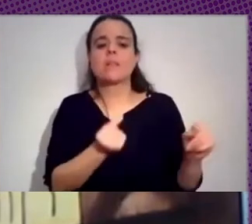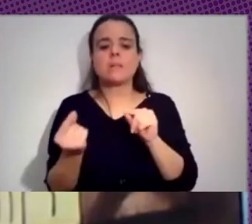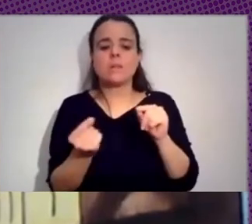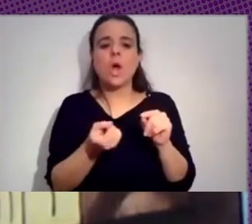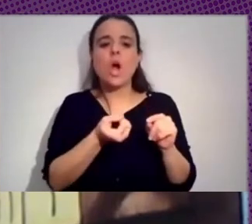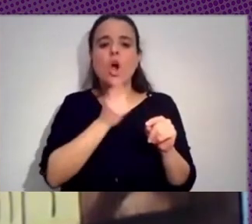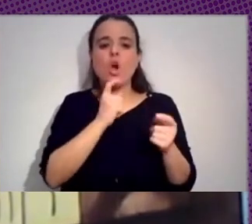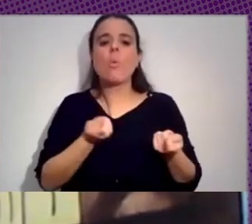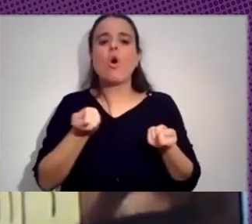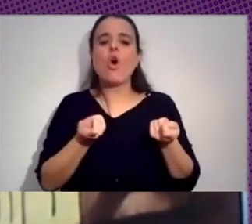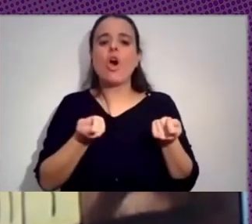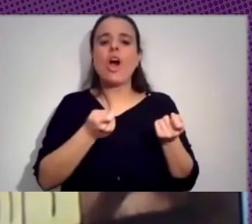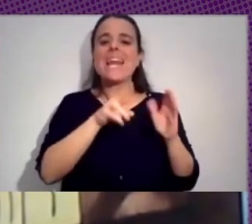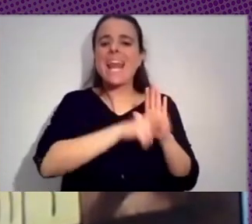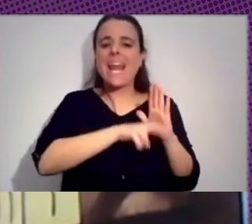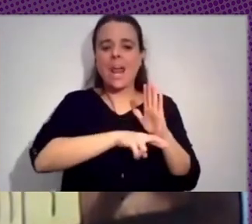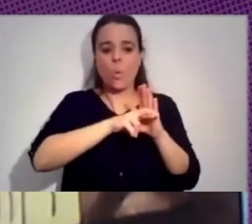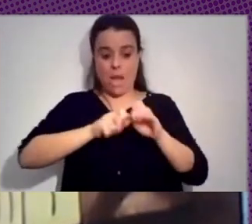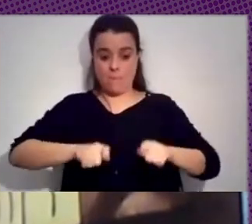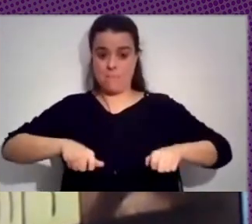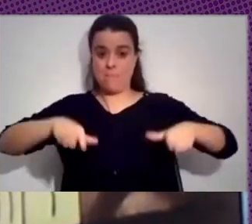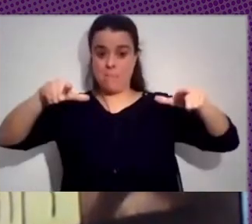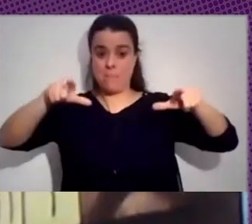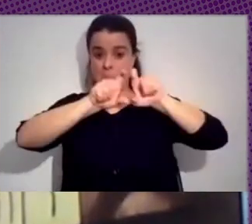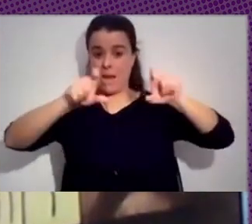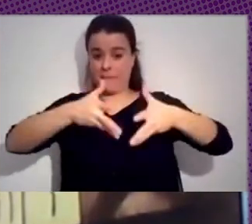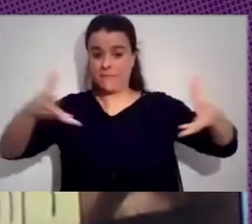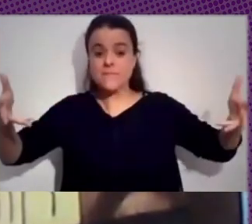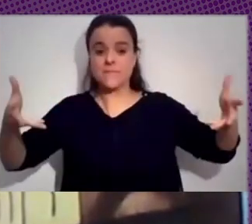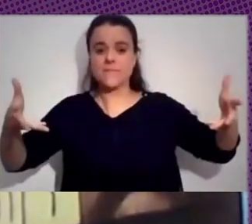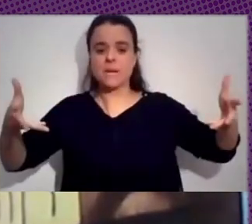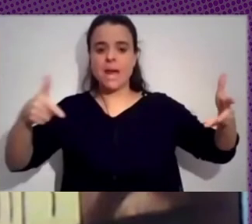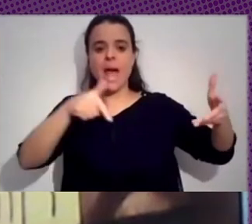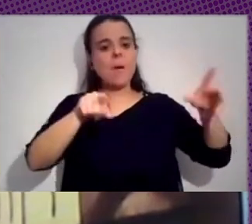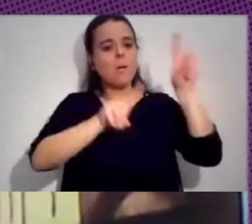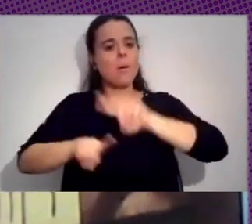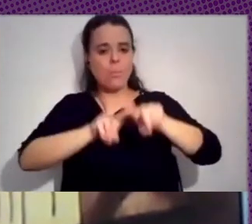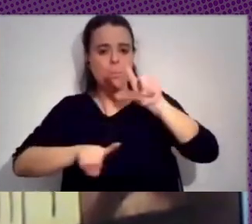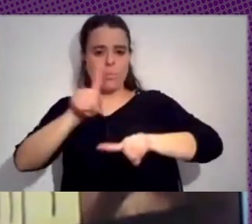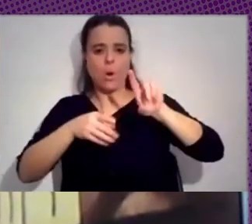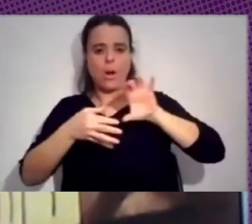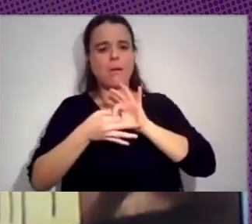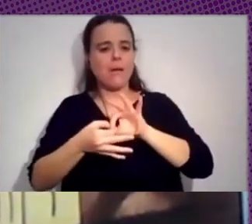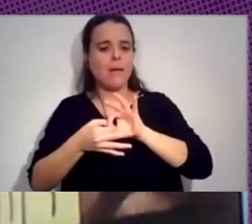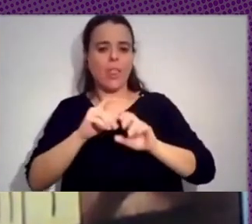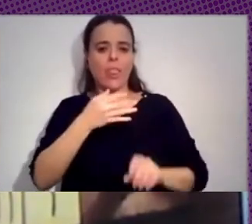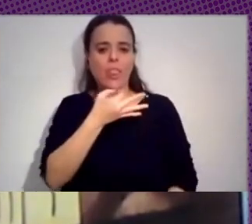regulamos a las grandes plataformas para dirimir estas problemáticas que tienen que ver con el discurso de odio,